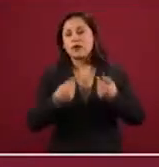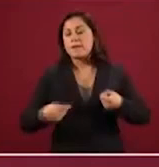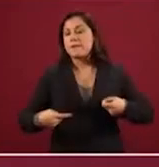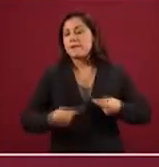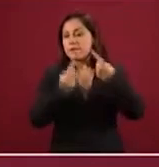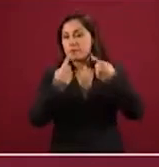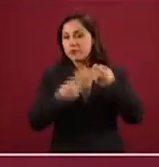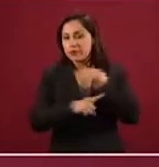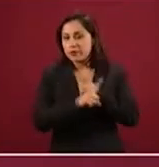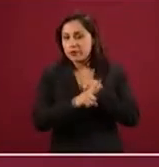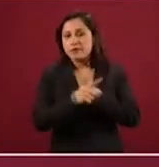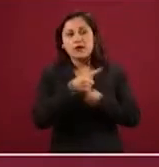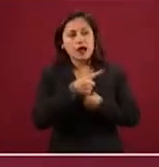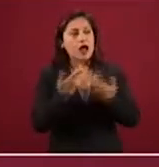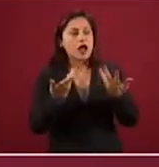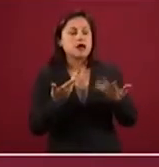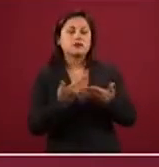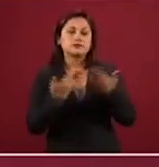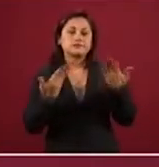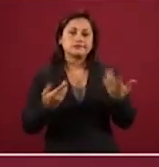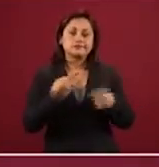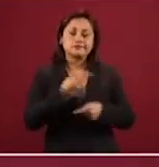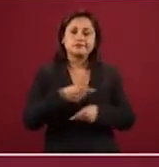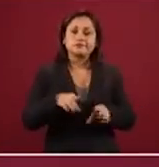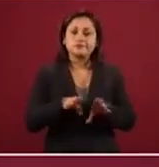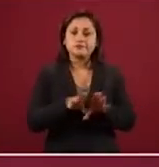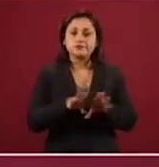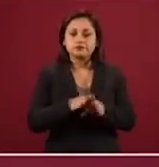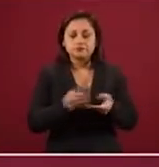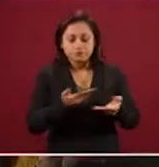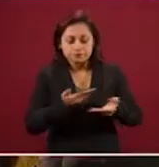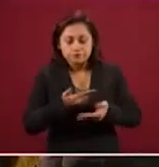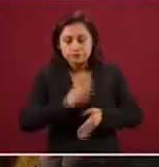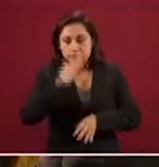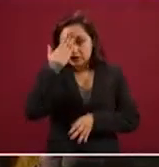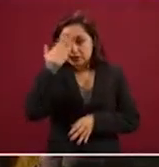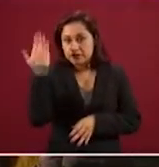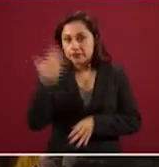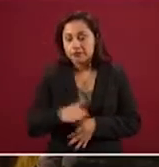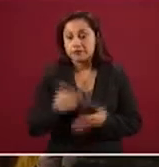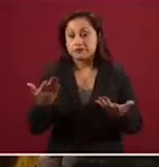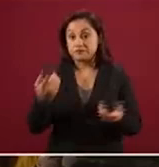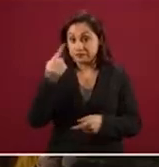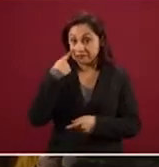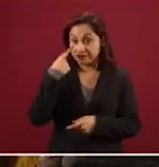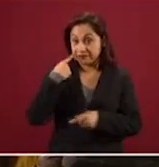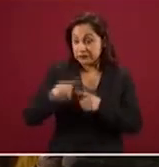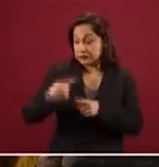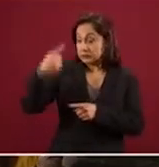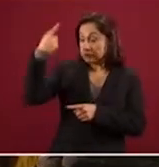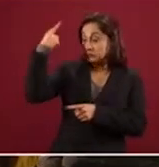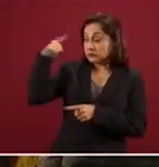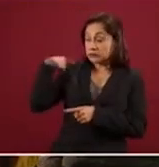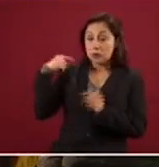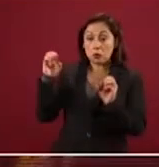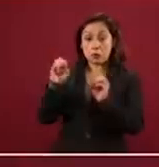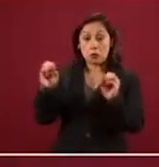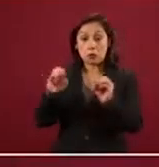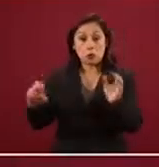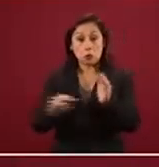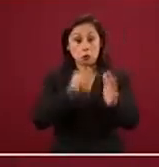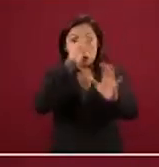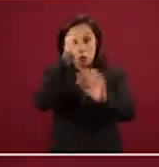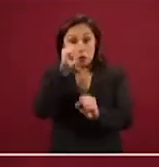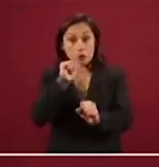hoy en el mundo, no se firman tratados así pues desde hace ya tiempo, es una muy buena noticia también por eso.